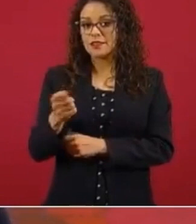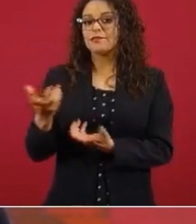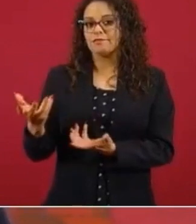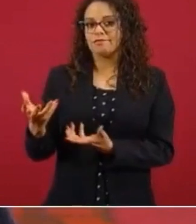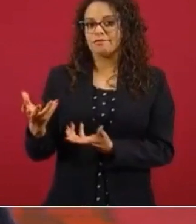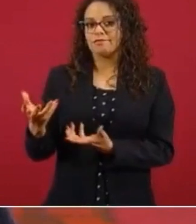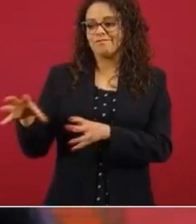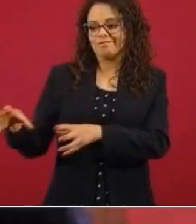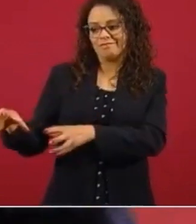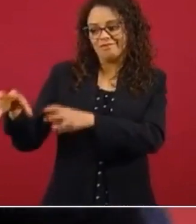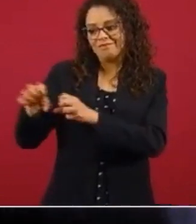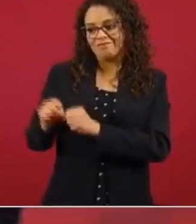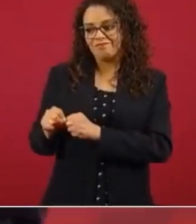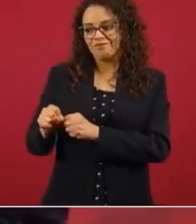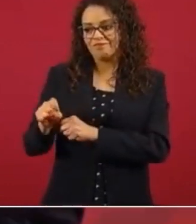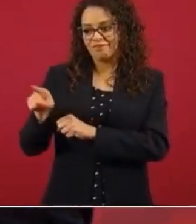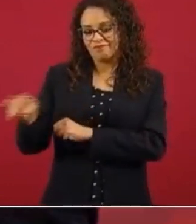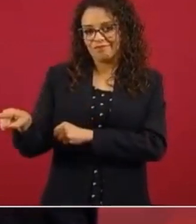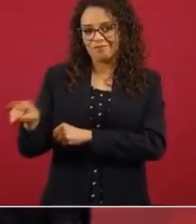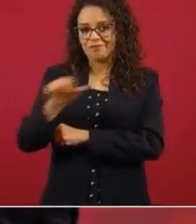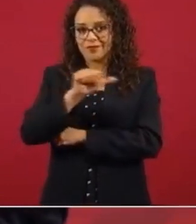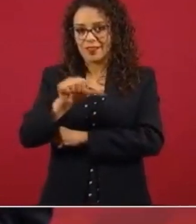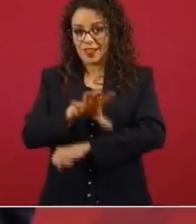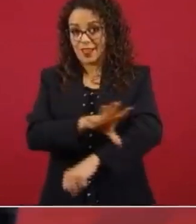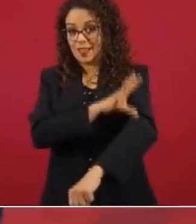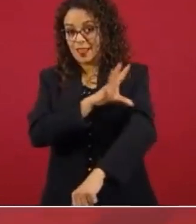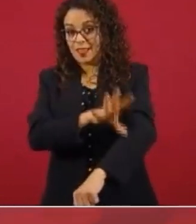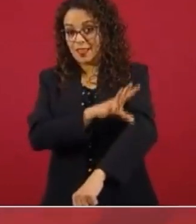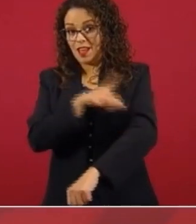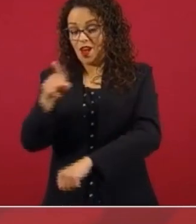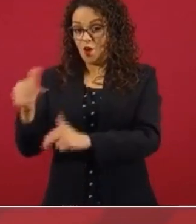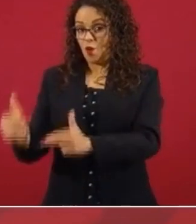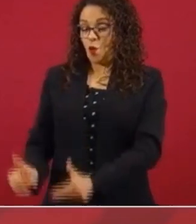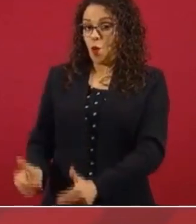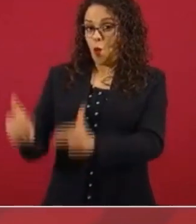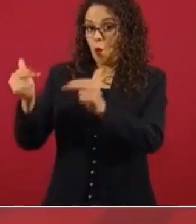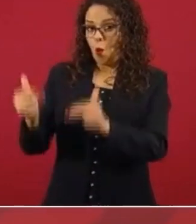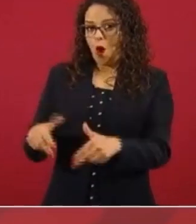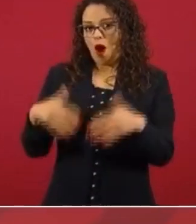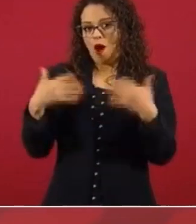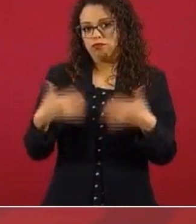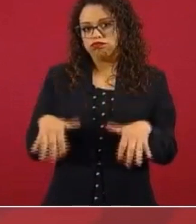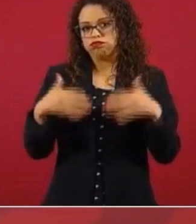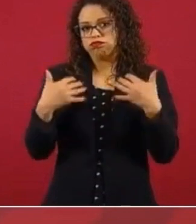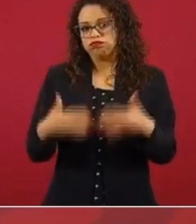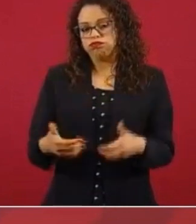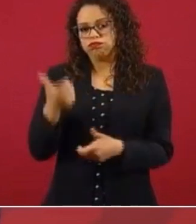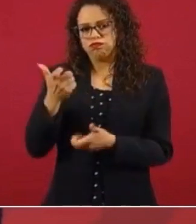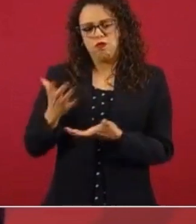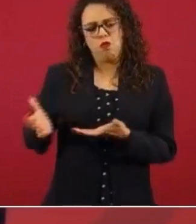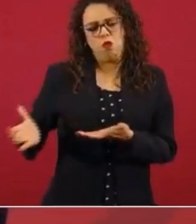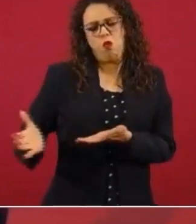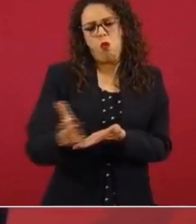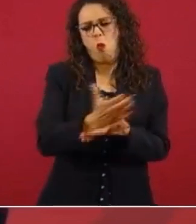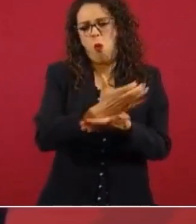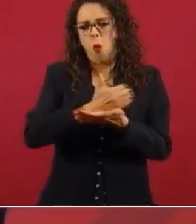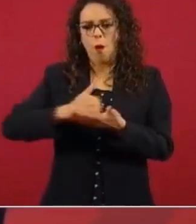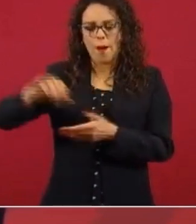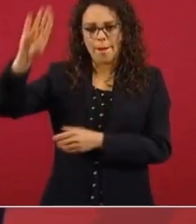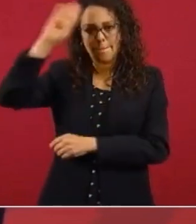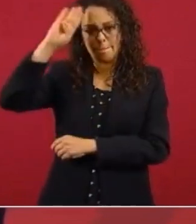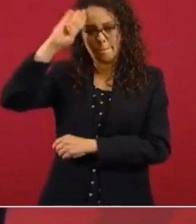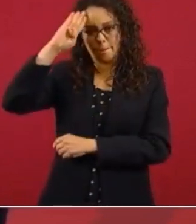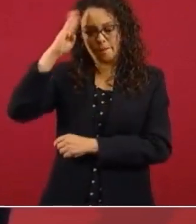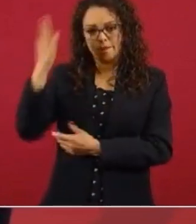eléctrica y hacer jugosos negocios, cobrando muy cara la energía